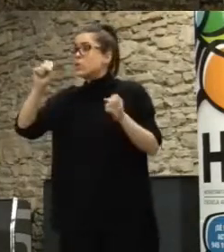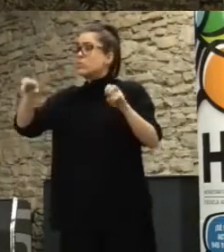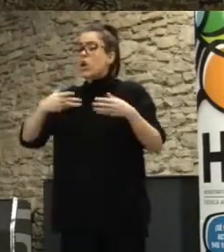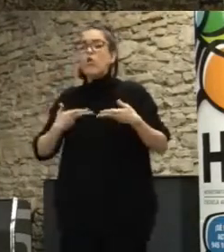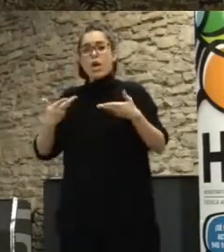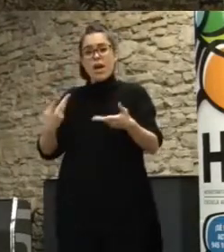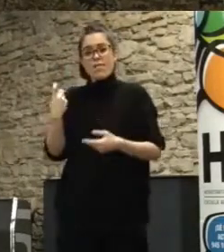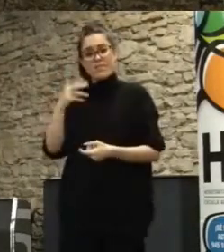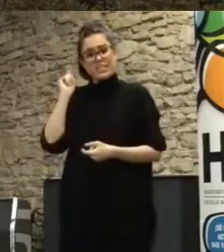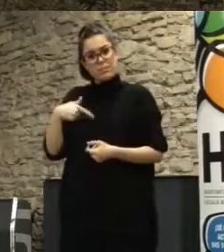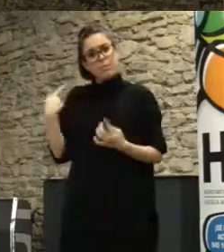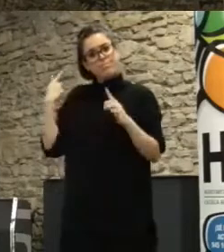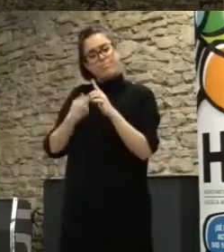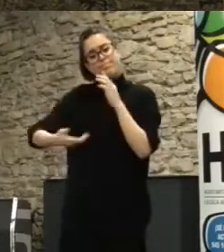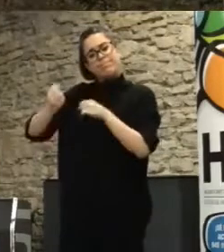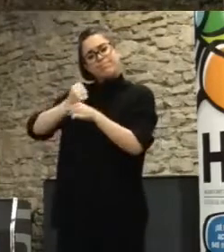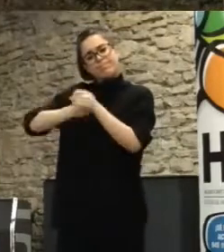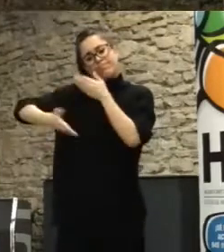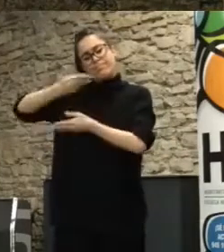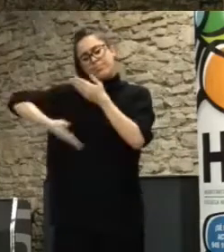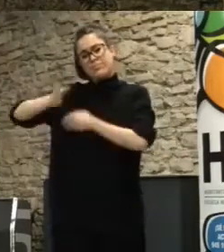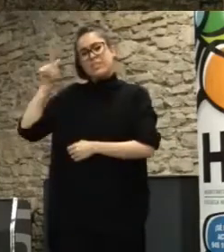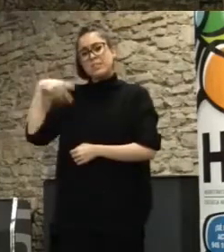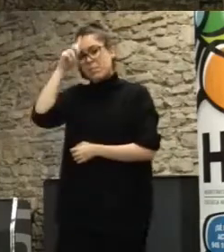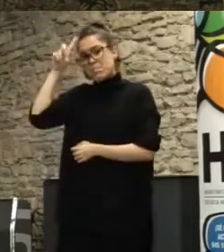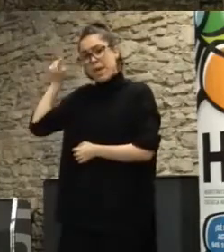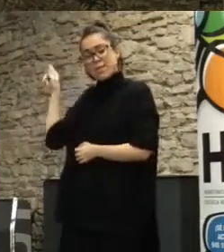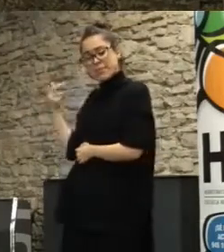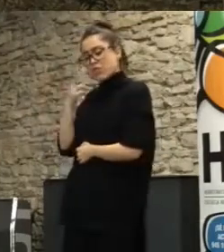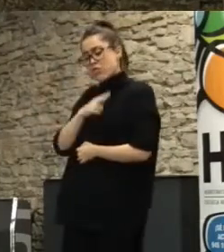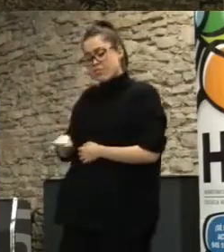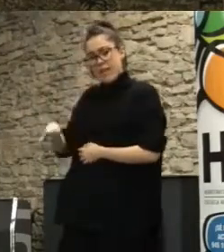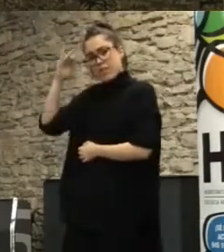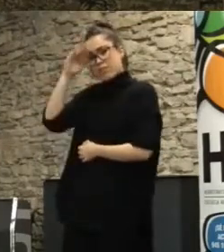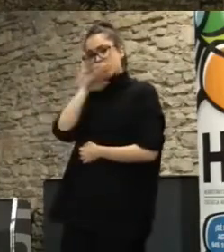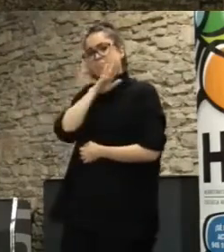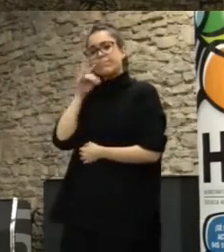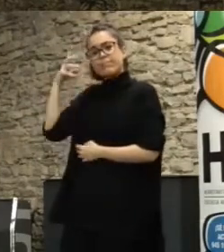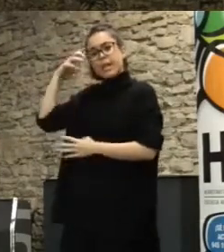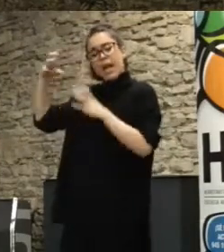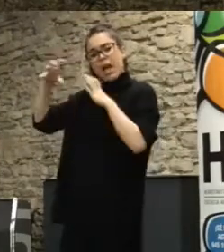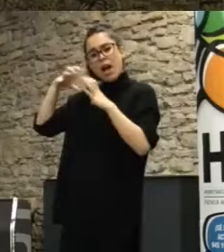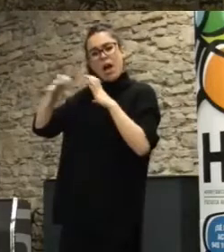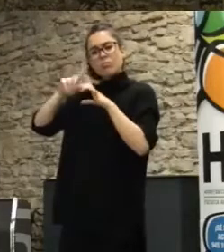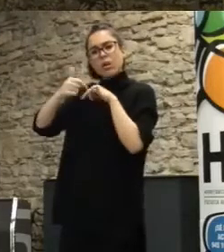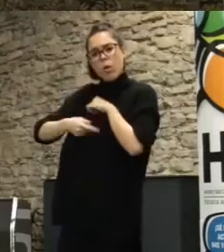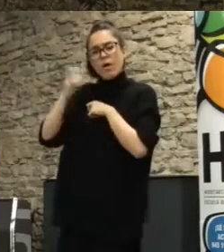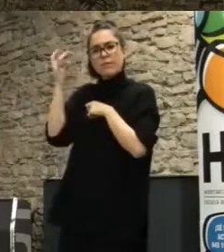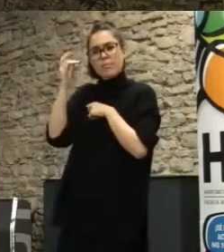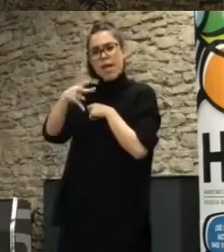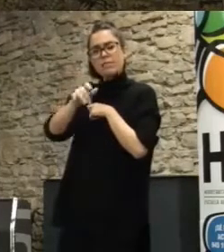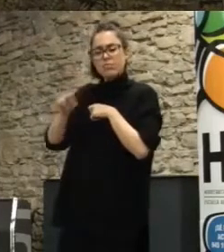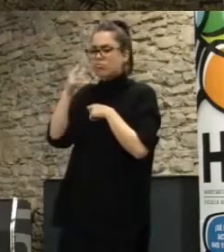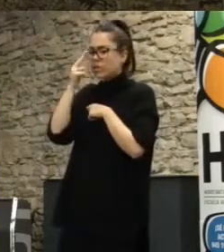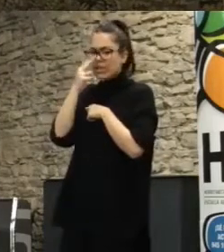Almendro 3 es otro espacio cedido a la autogestión en Madrid centrado en infancia con papás y mamás arquitectos que les ponen asamblea y es súper